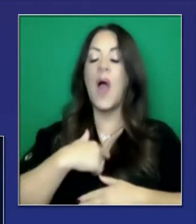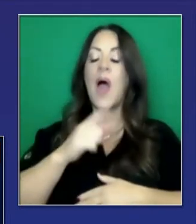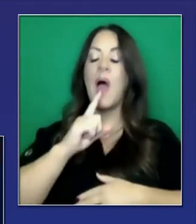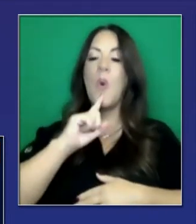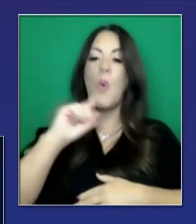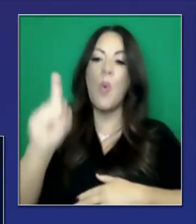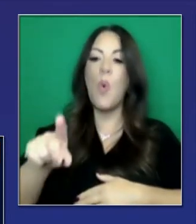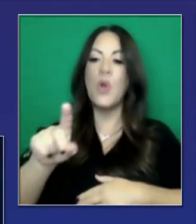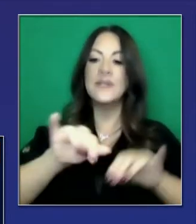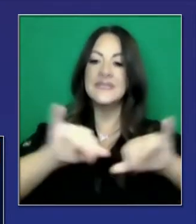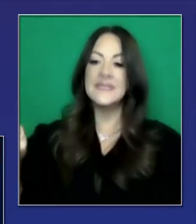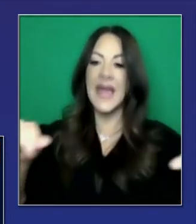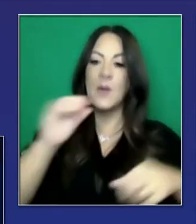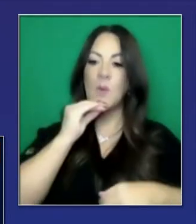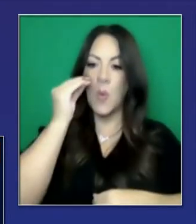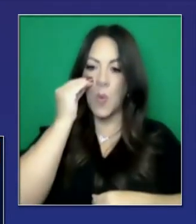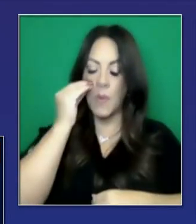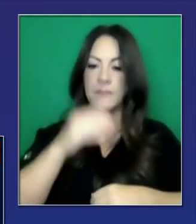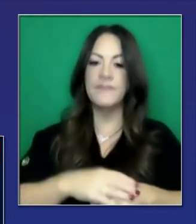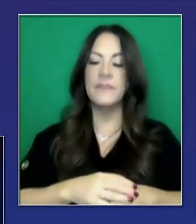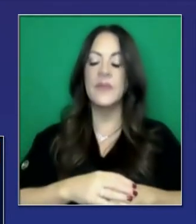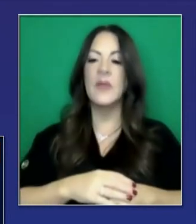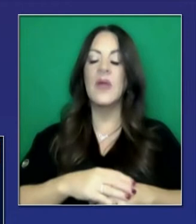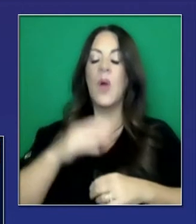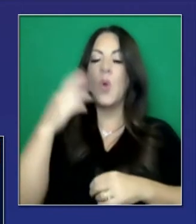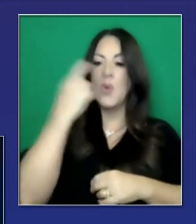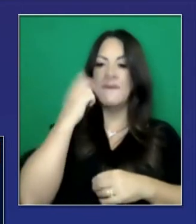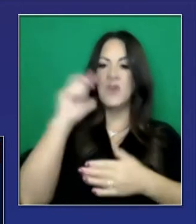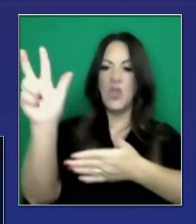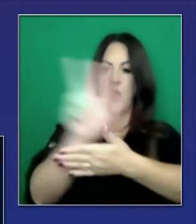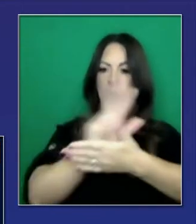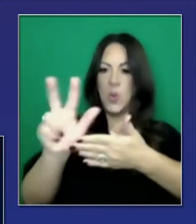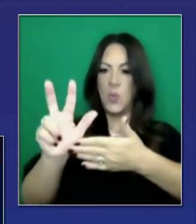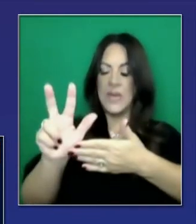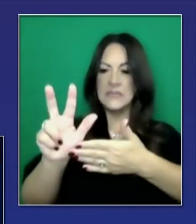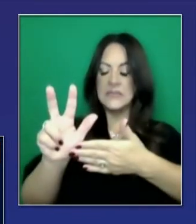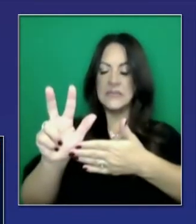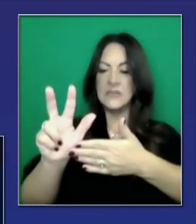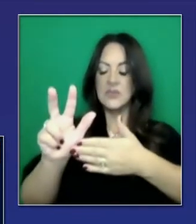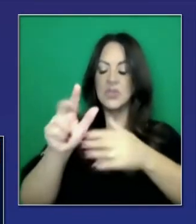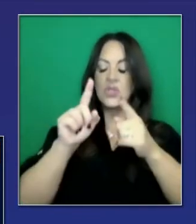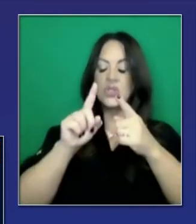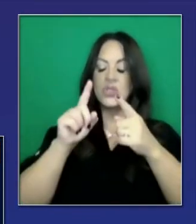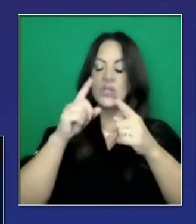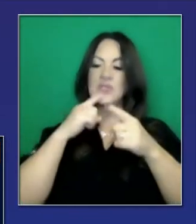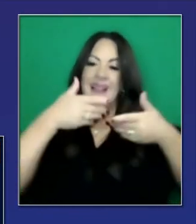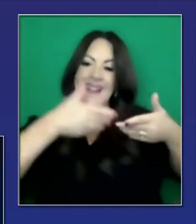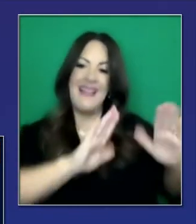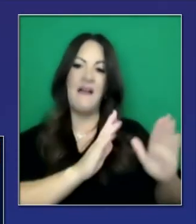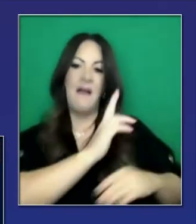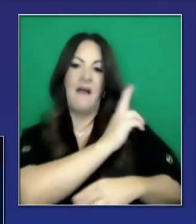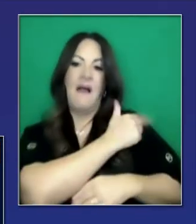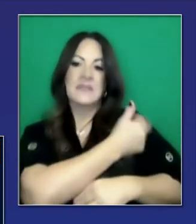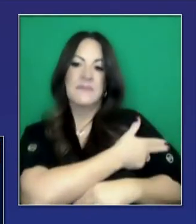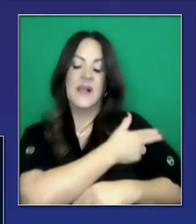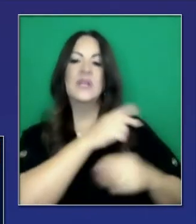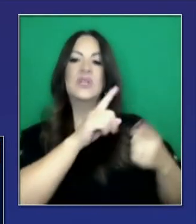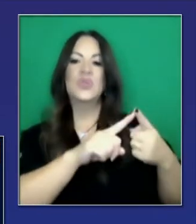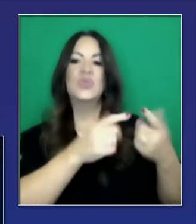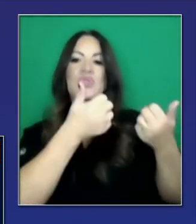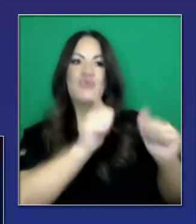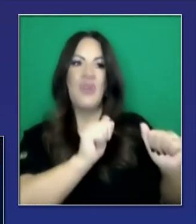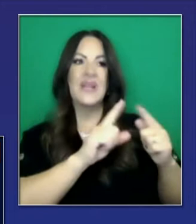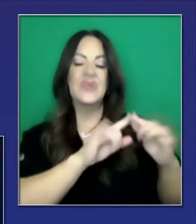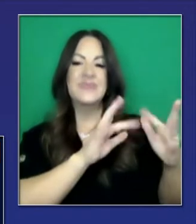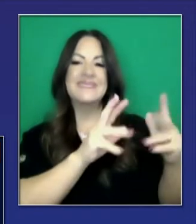ustedes, órdenes de quedarse en casa. Somos parte de una orden de tres semanas donde la capacidad